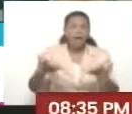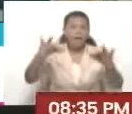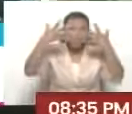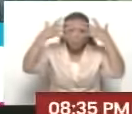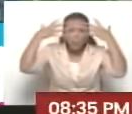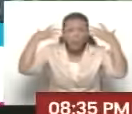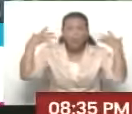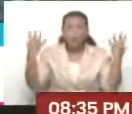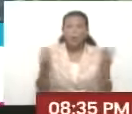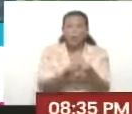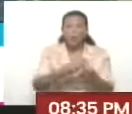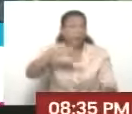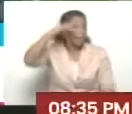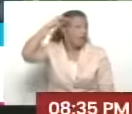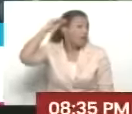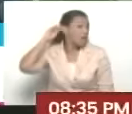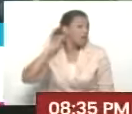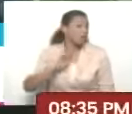a la Sayona.